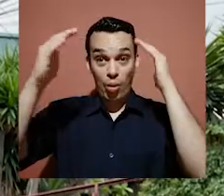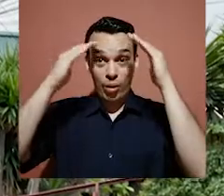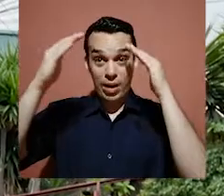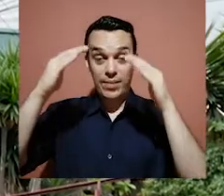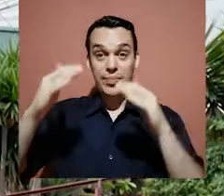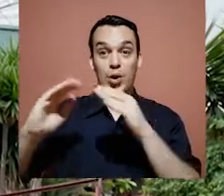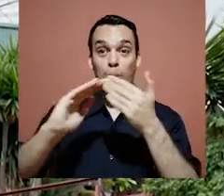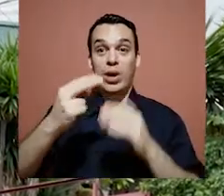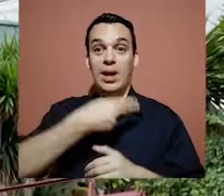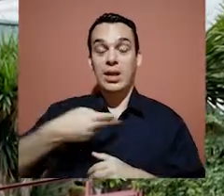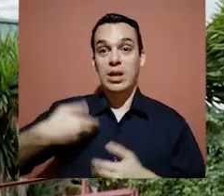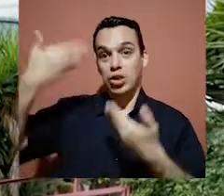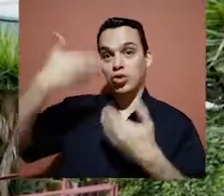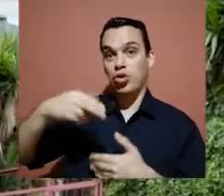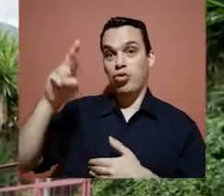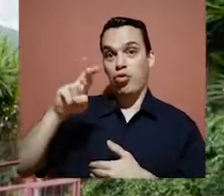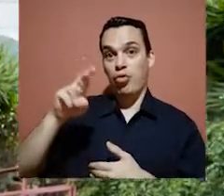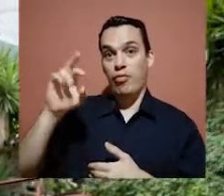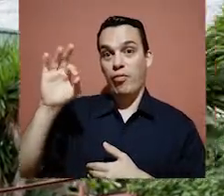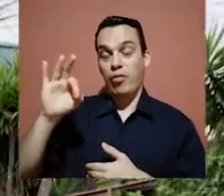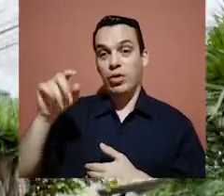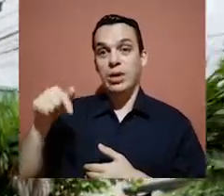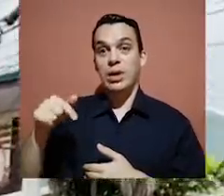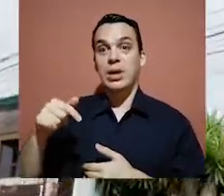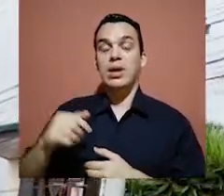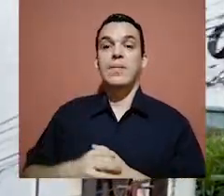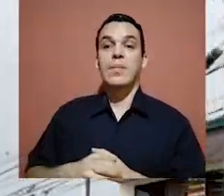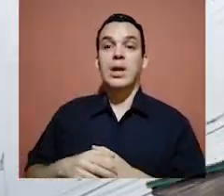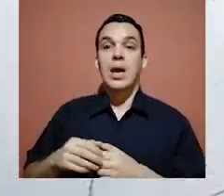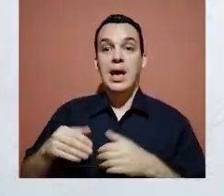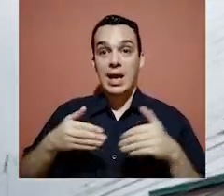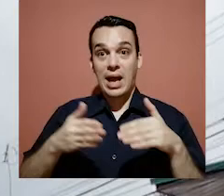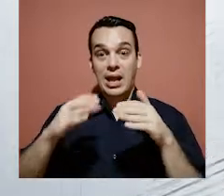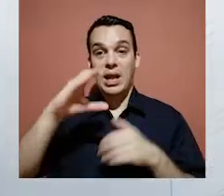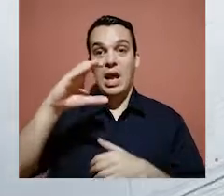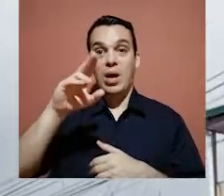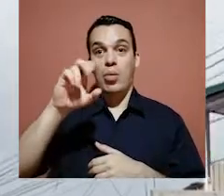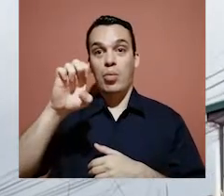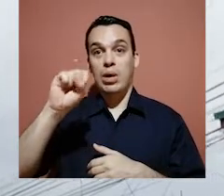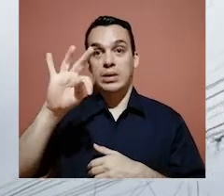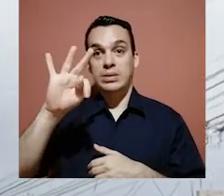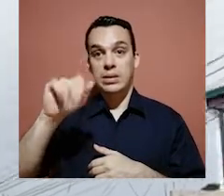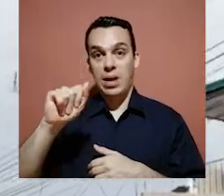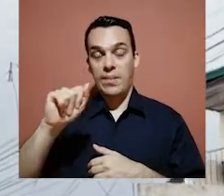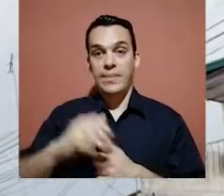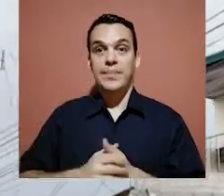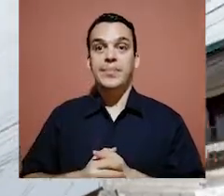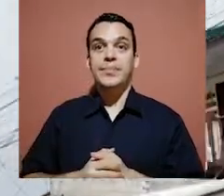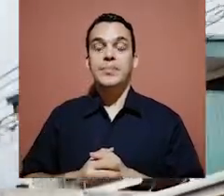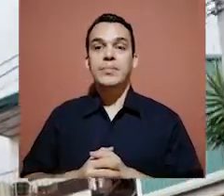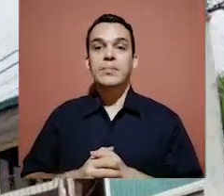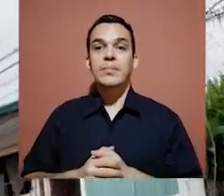Hola, comunidad herediana. Soy Rodolfo Rote, ingeniero de proyectos de la Municipalidad Heredia. Me encuentro aquí en calle La Cuesta, que queda al costado del condominio La